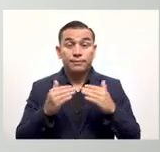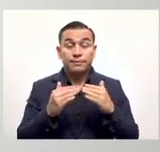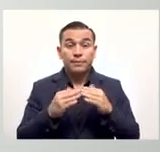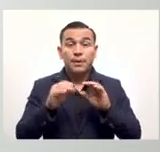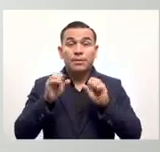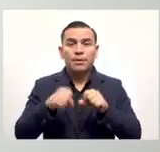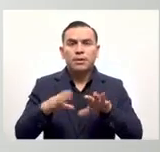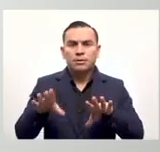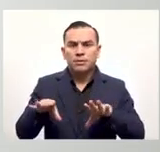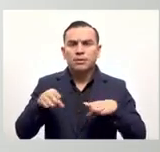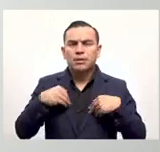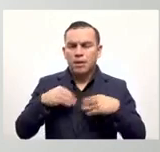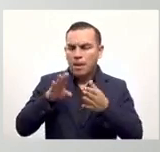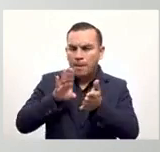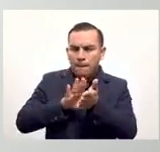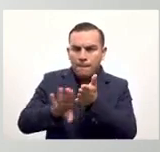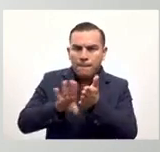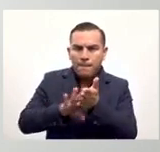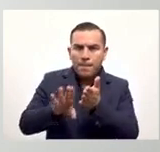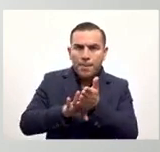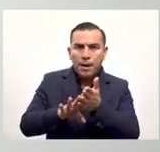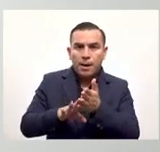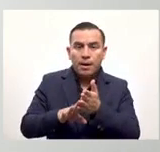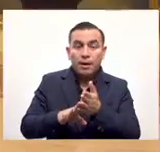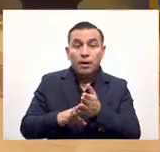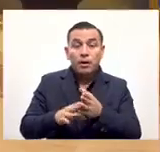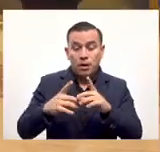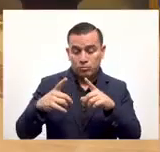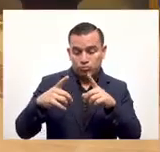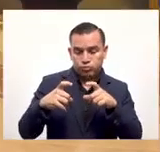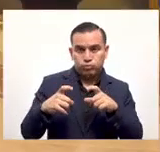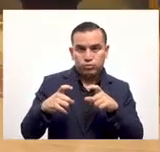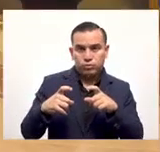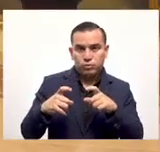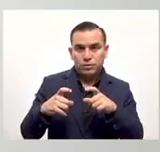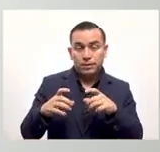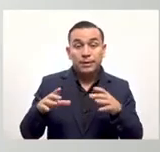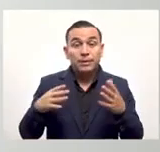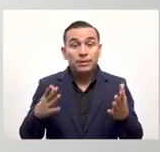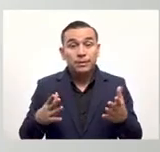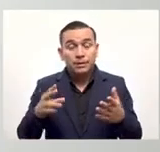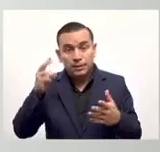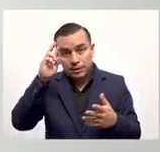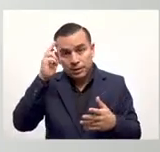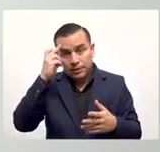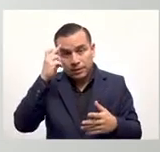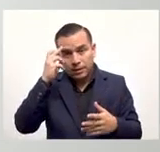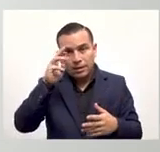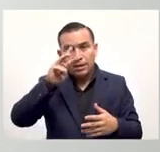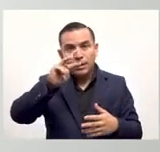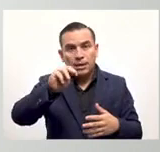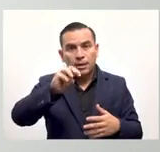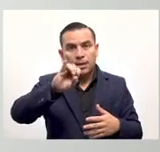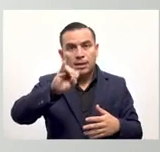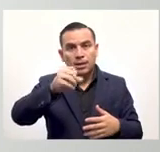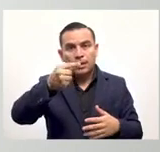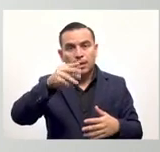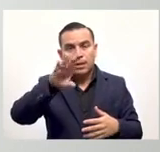y también puede recibir pagos por medio del código QR entonces digamos que Miguel